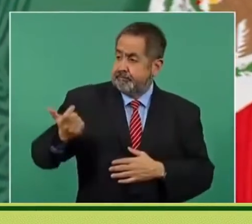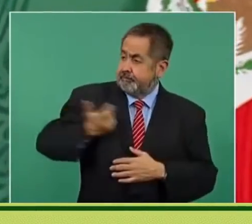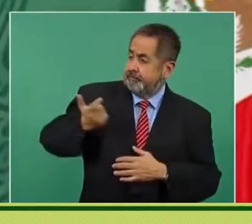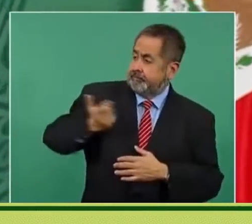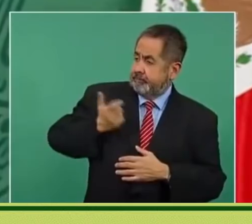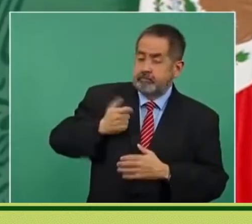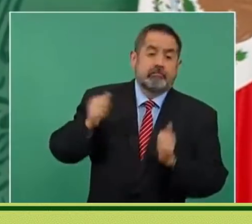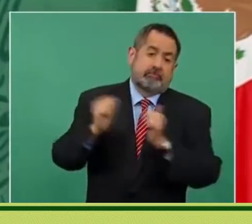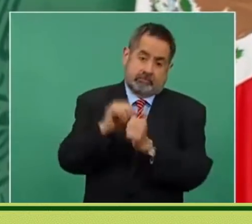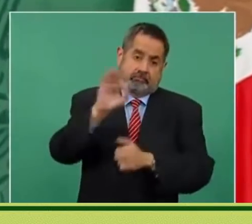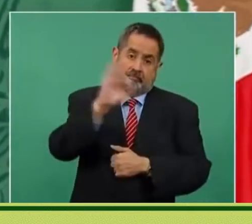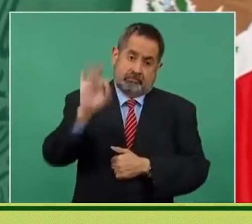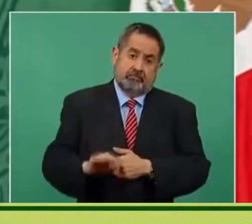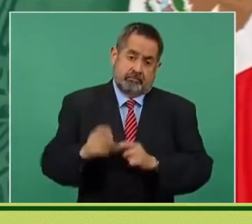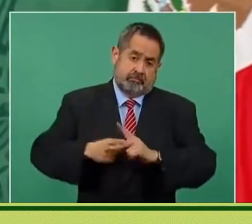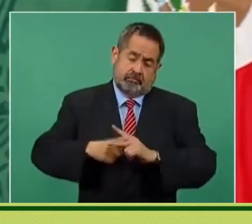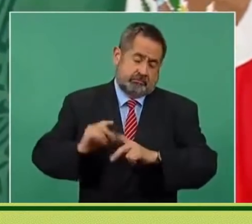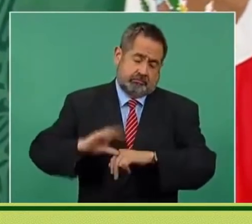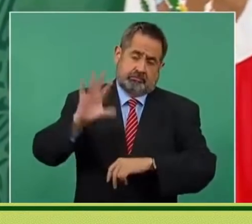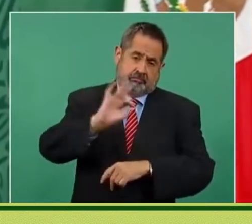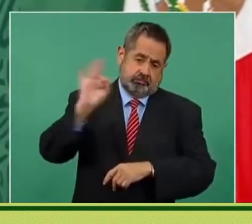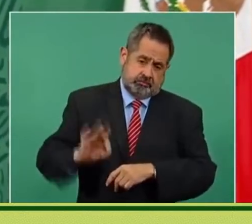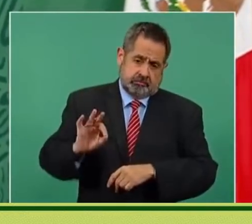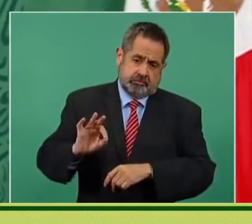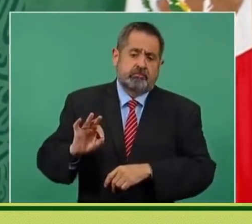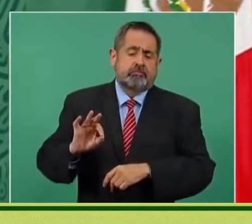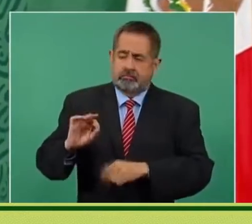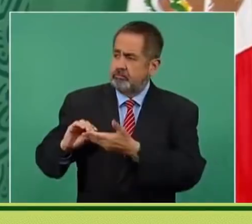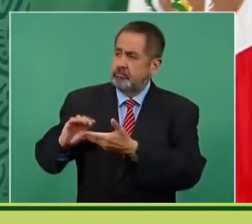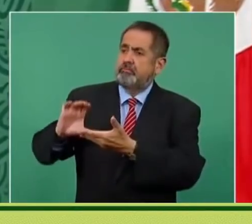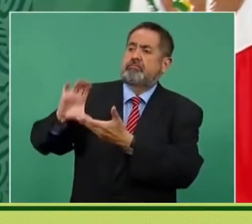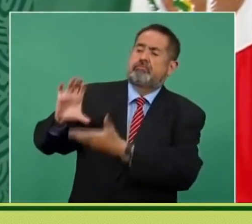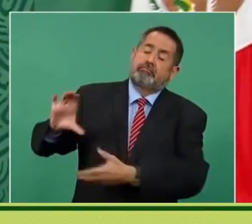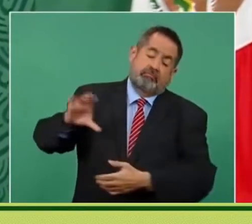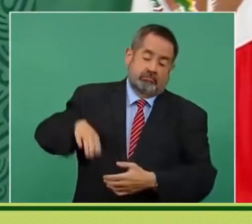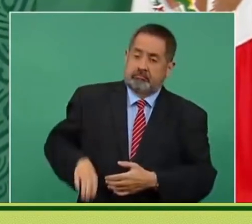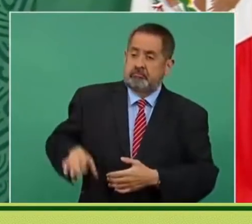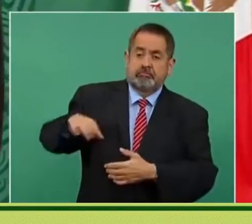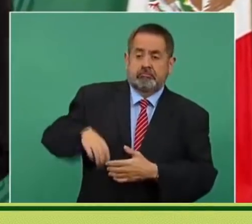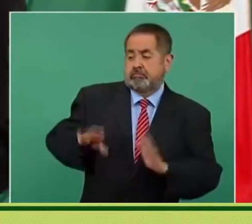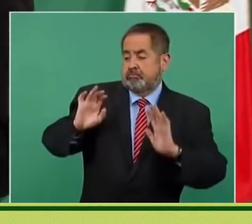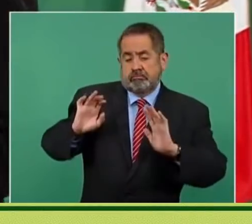intereses altísimos. Hay hospitales que